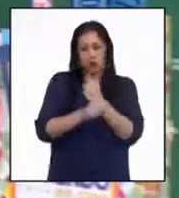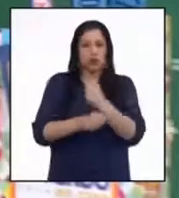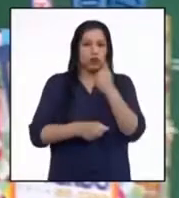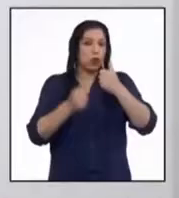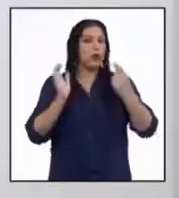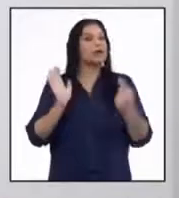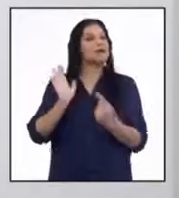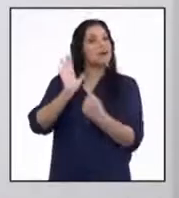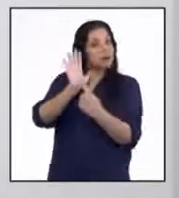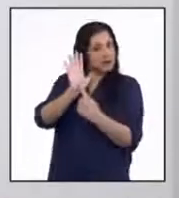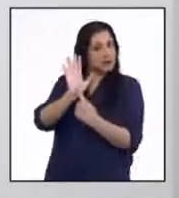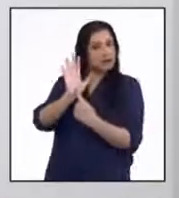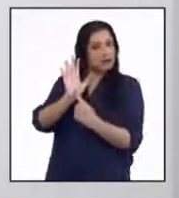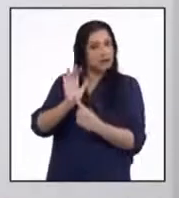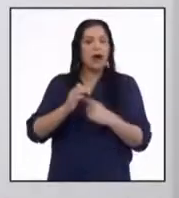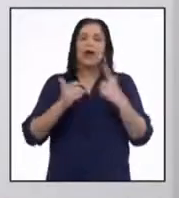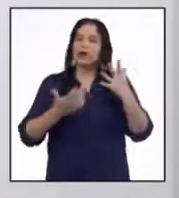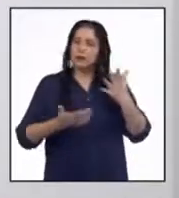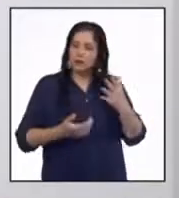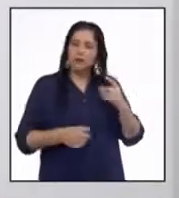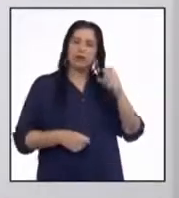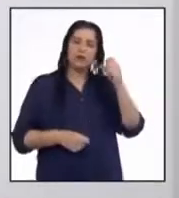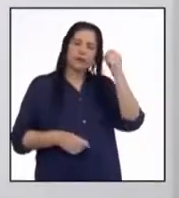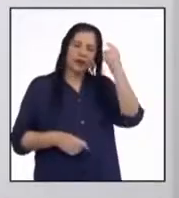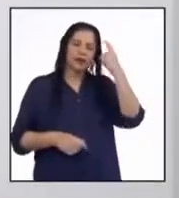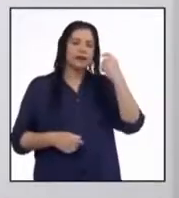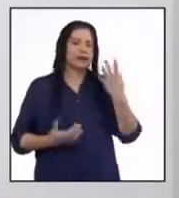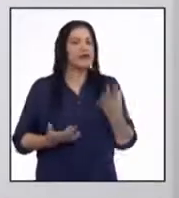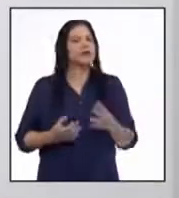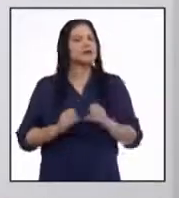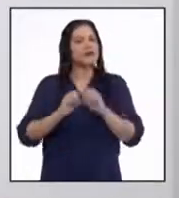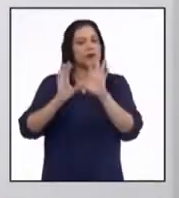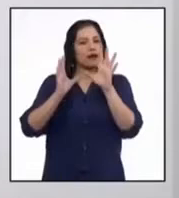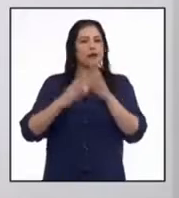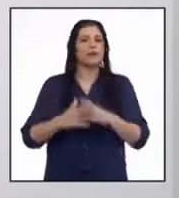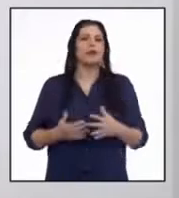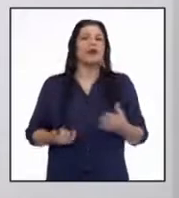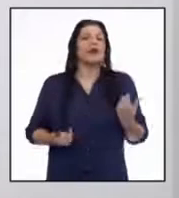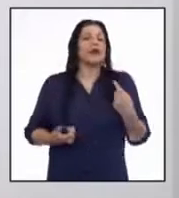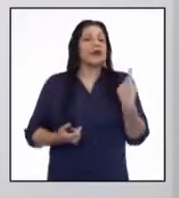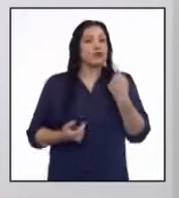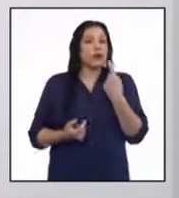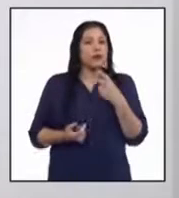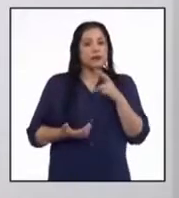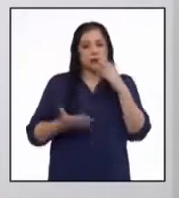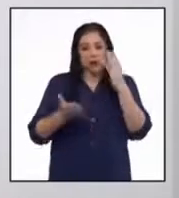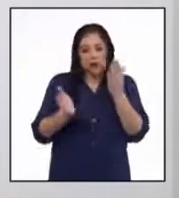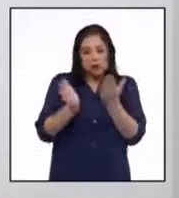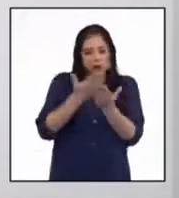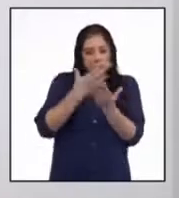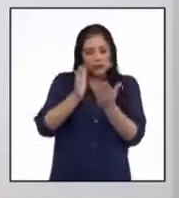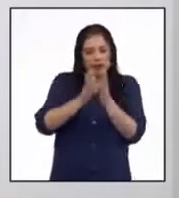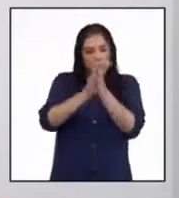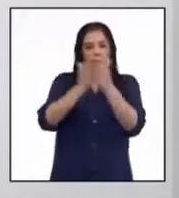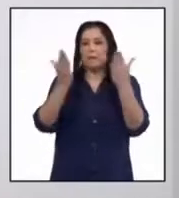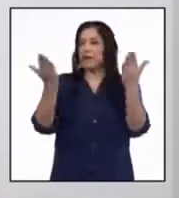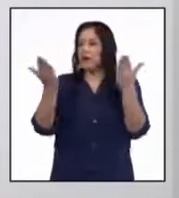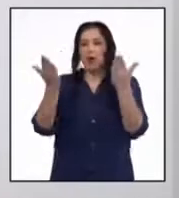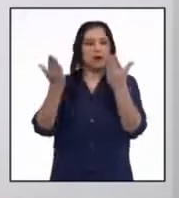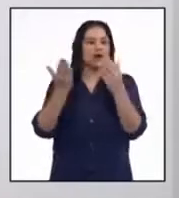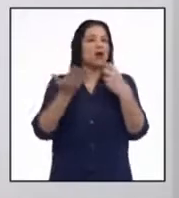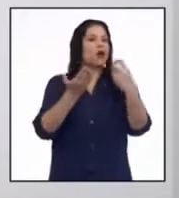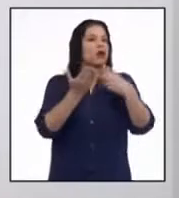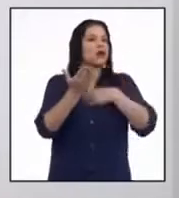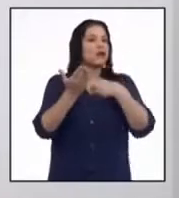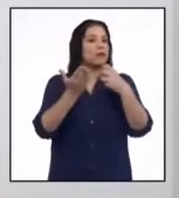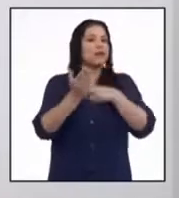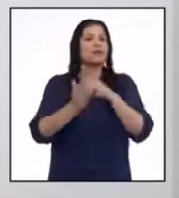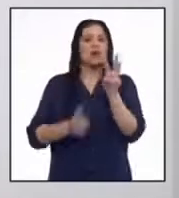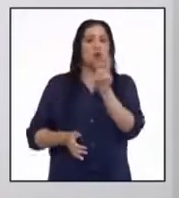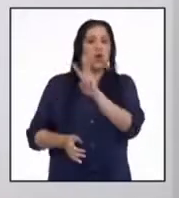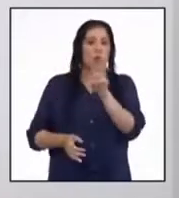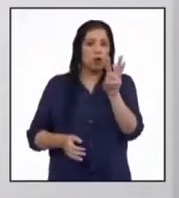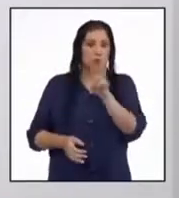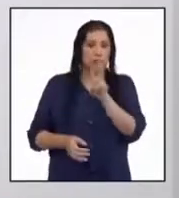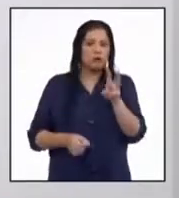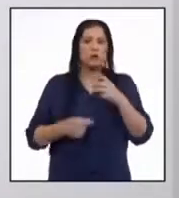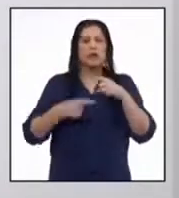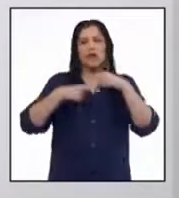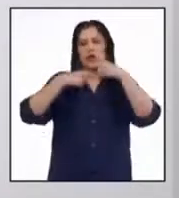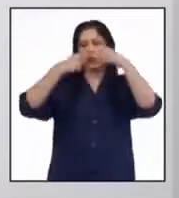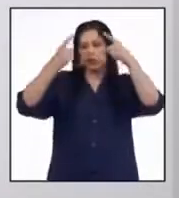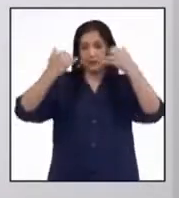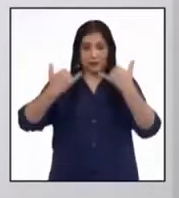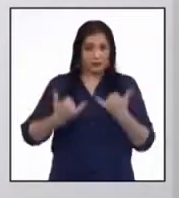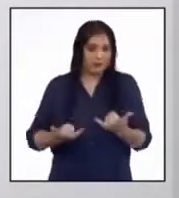está mostrando. Es muy comprensible lo que dice, Junior. Basta con revisar algún periódico, revista o página web sobre